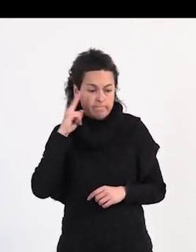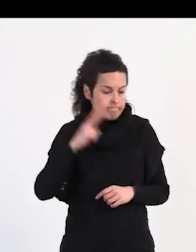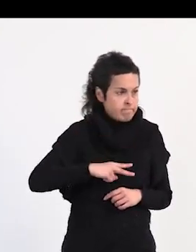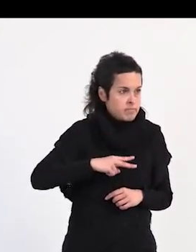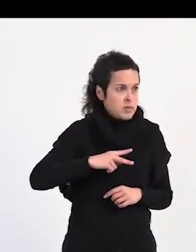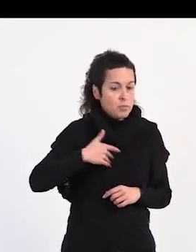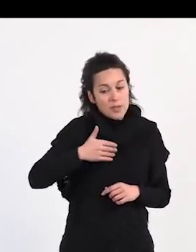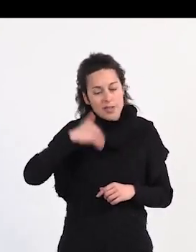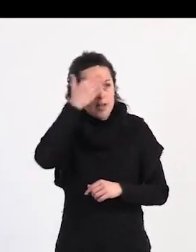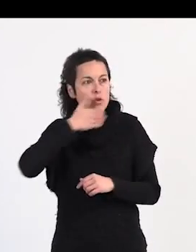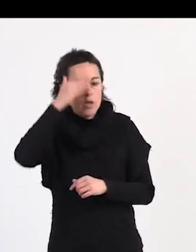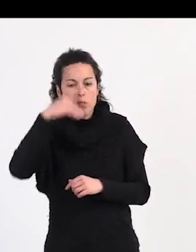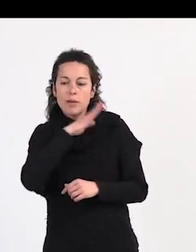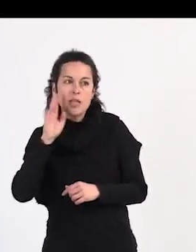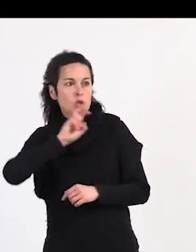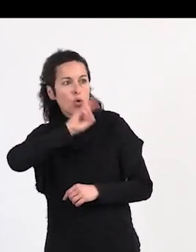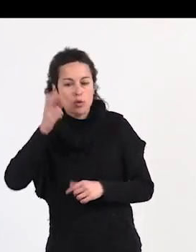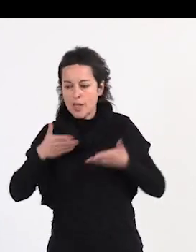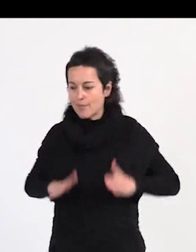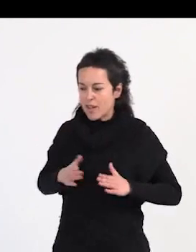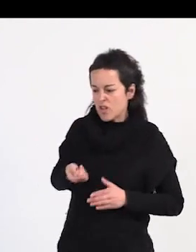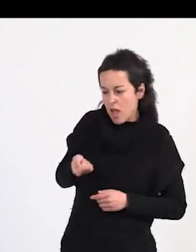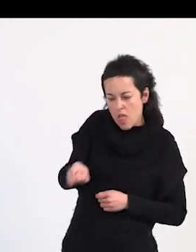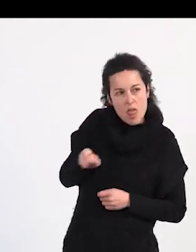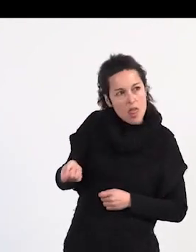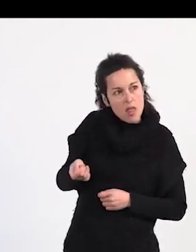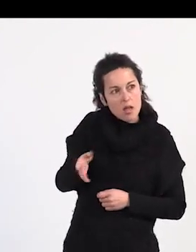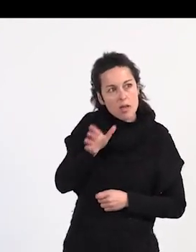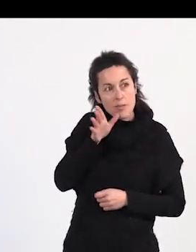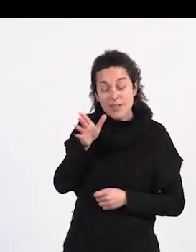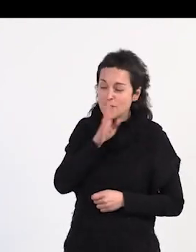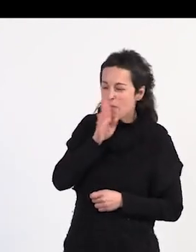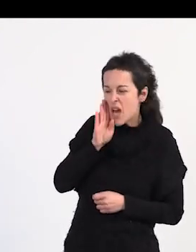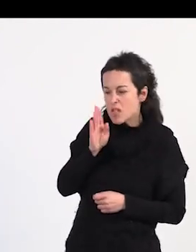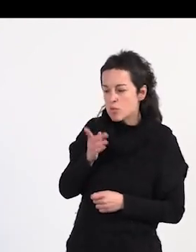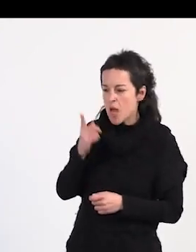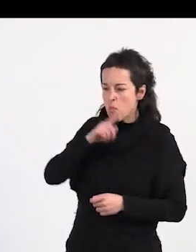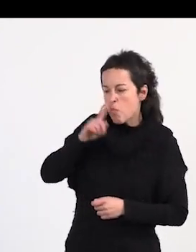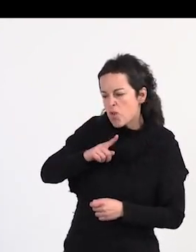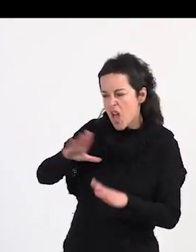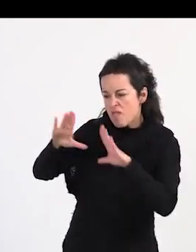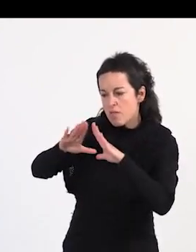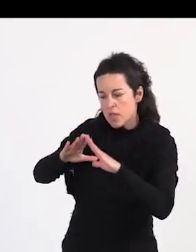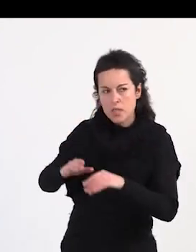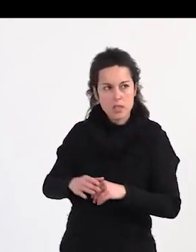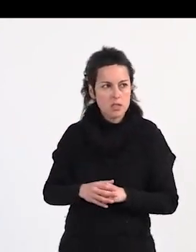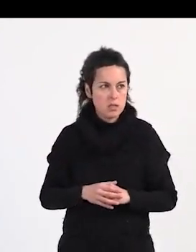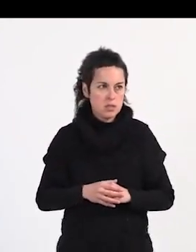niños o padres del cole hagan difícil la vida de mis hijos porque su madre es una puta y es feminista.